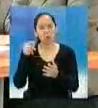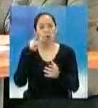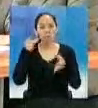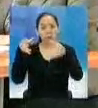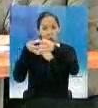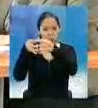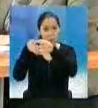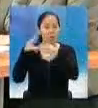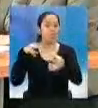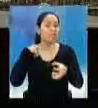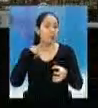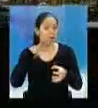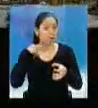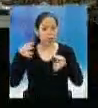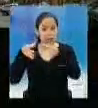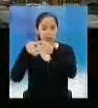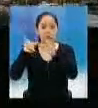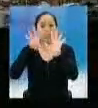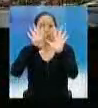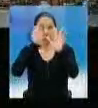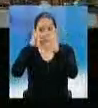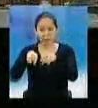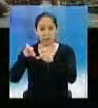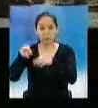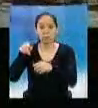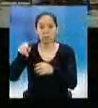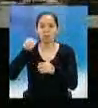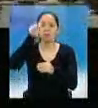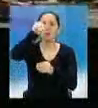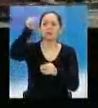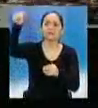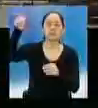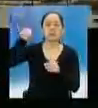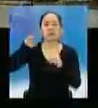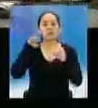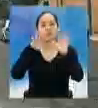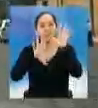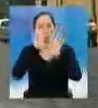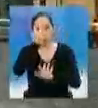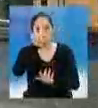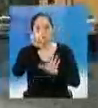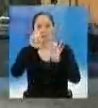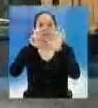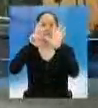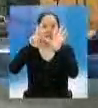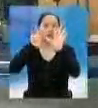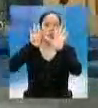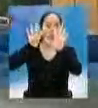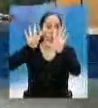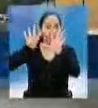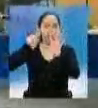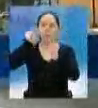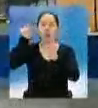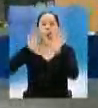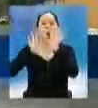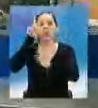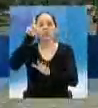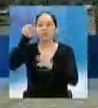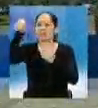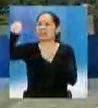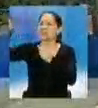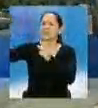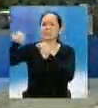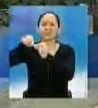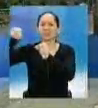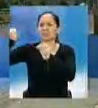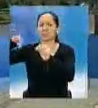violadores se movilizaba en las zonas 12, 11 y 7 de la ciudad capital, lugares donde interceptaban a sus víctimas, las